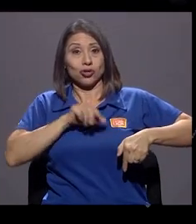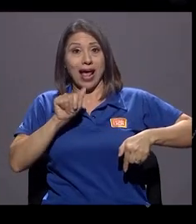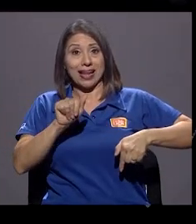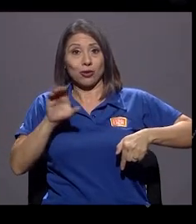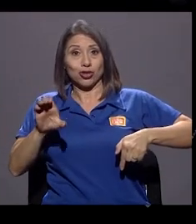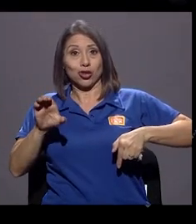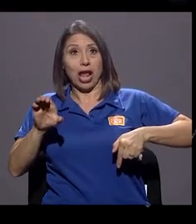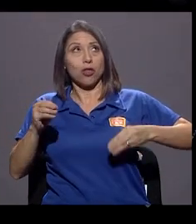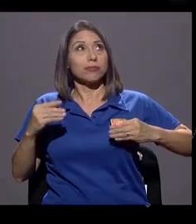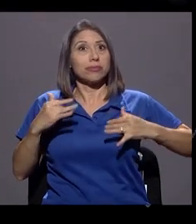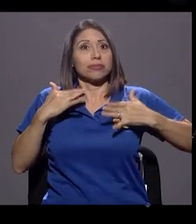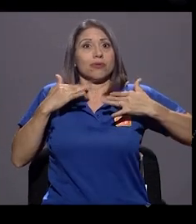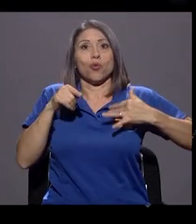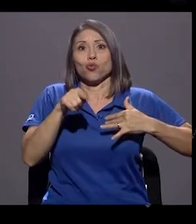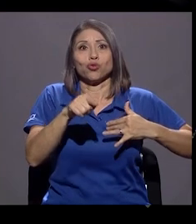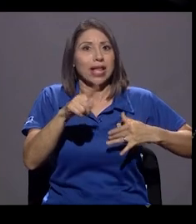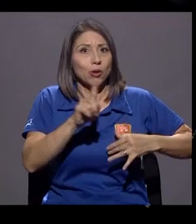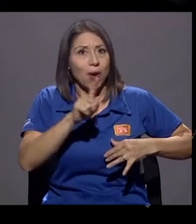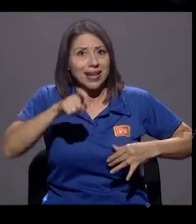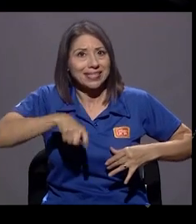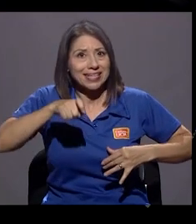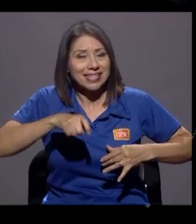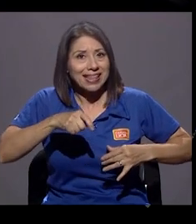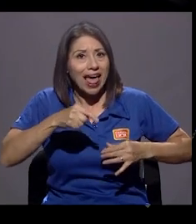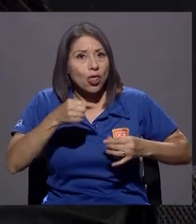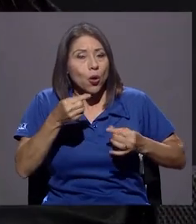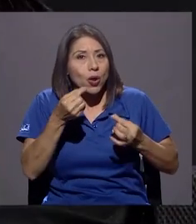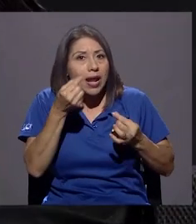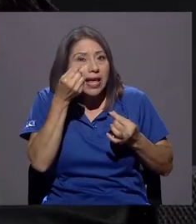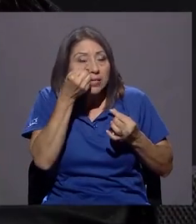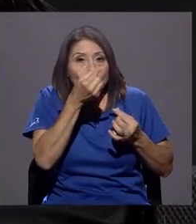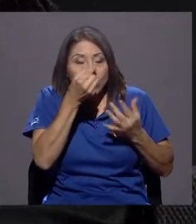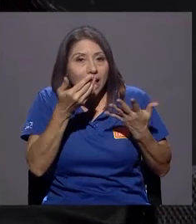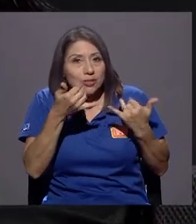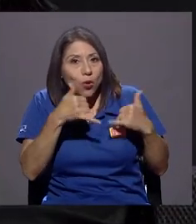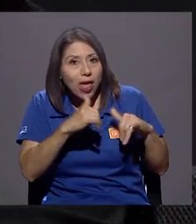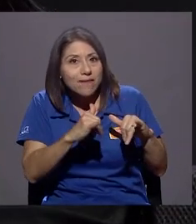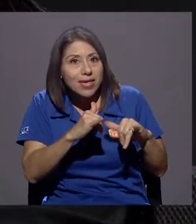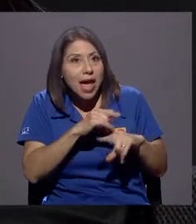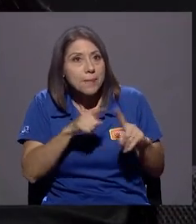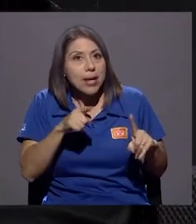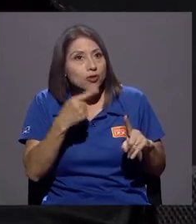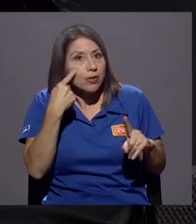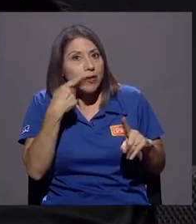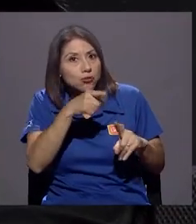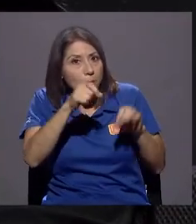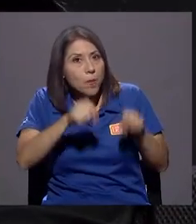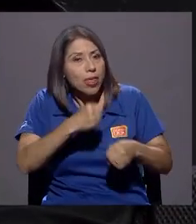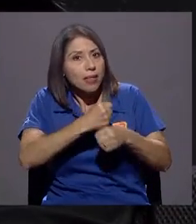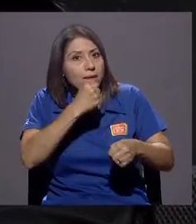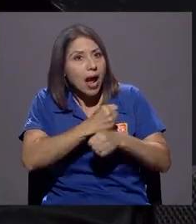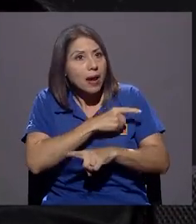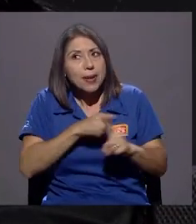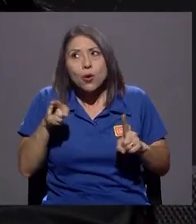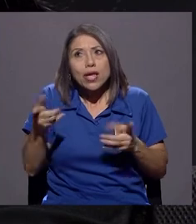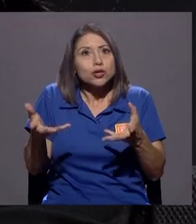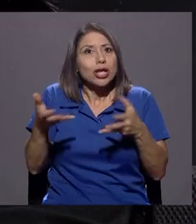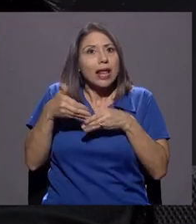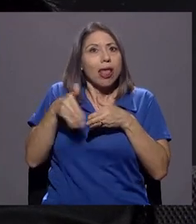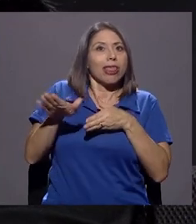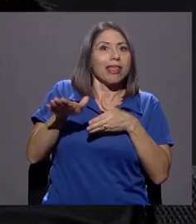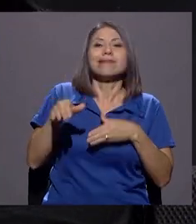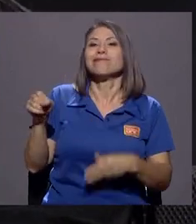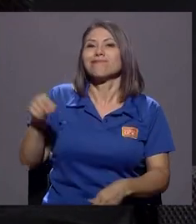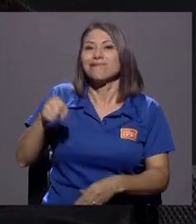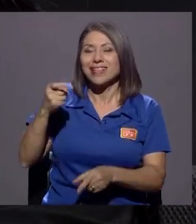todavía. Eso explica bien cómo usted podía desenvolverse en su trabajo y se la querían así, volar. Porque no es lo mismo